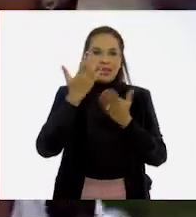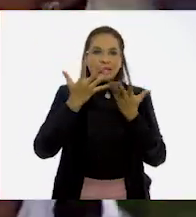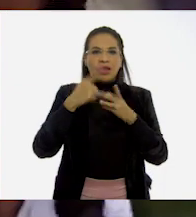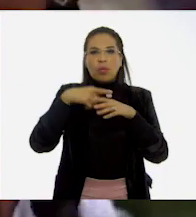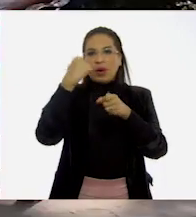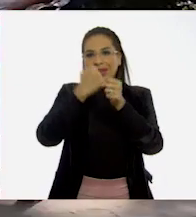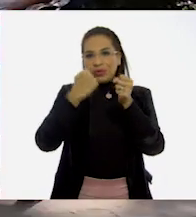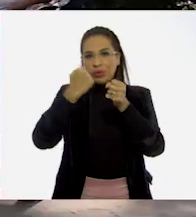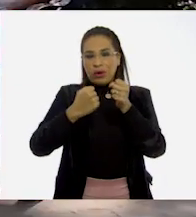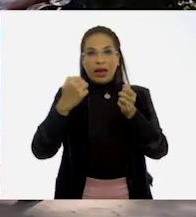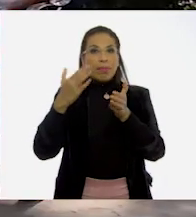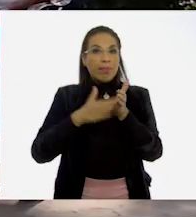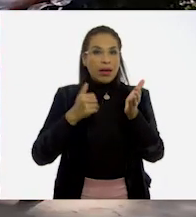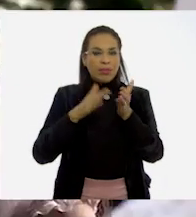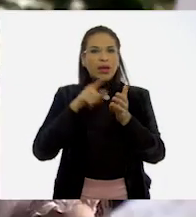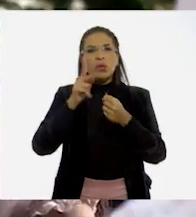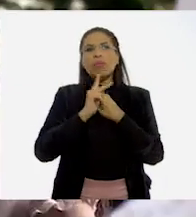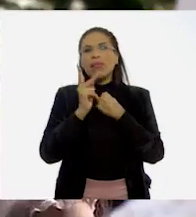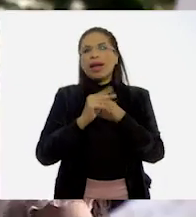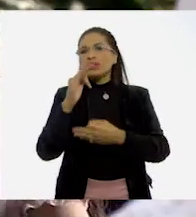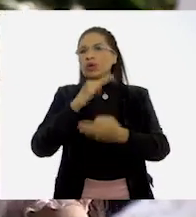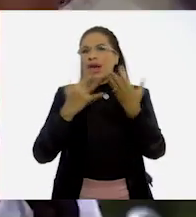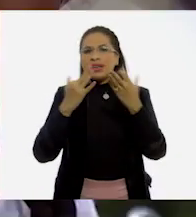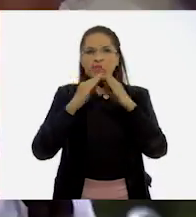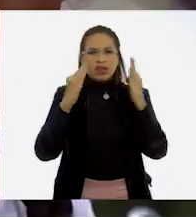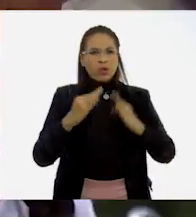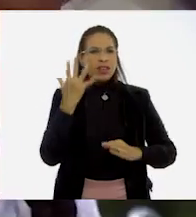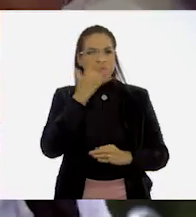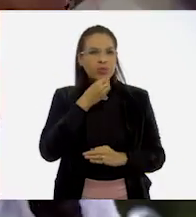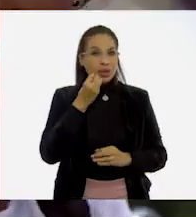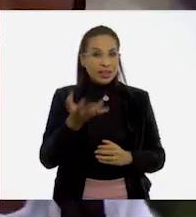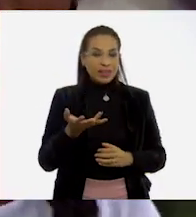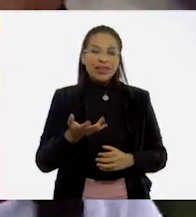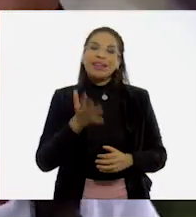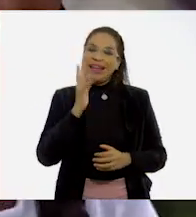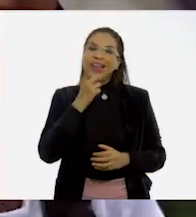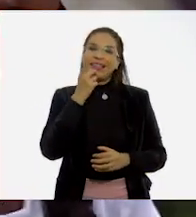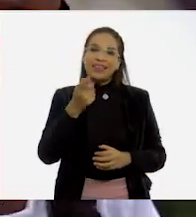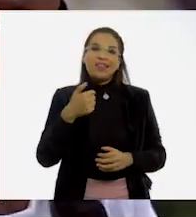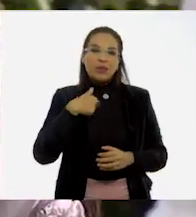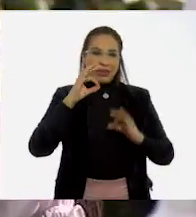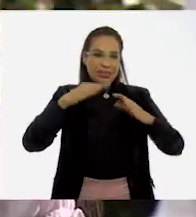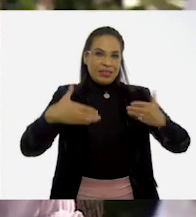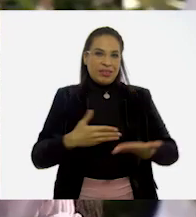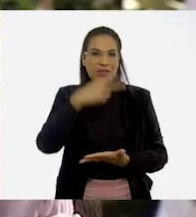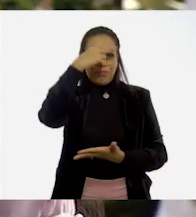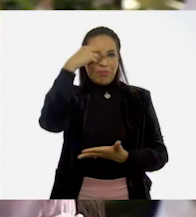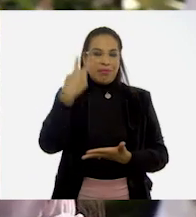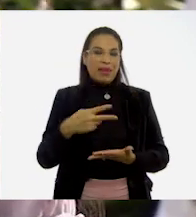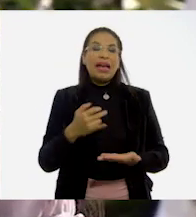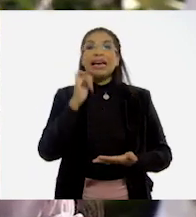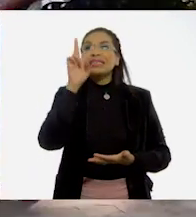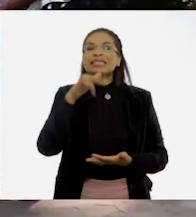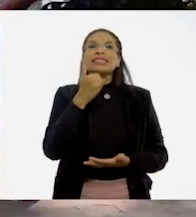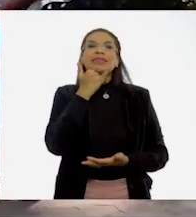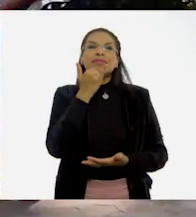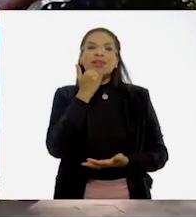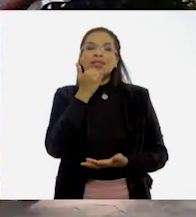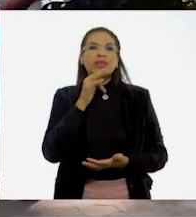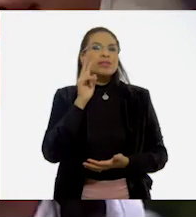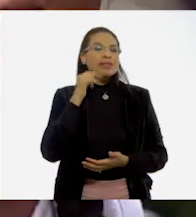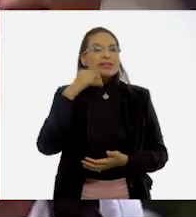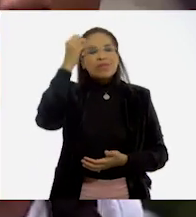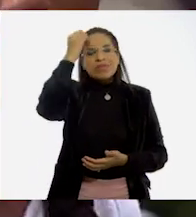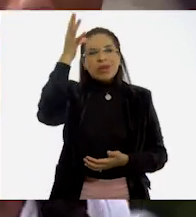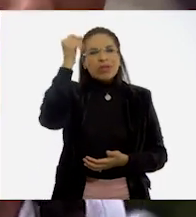papel? ¿Y en tu país tú se hacen figuras tan bonitas? Ya les dije que soy mexicana. Sí, es cierto, perdón. Es que